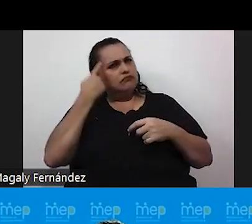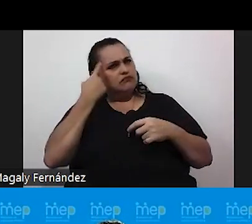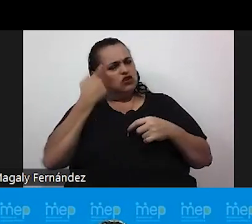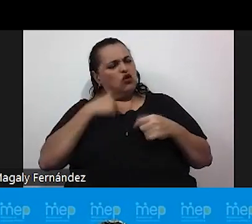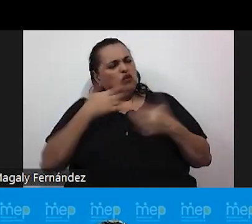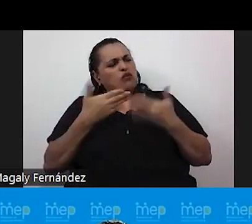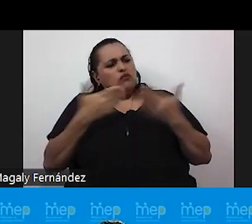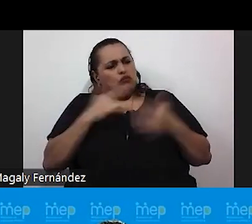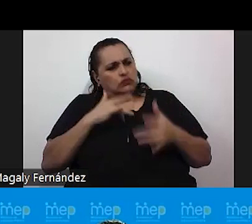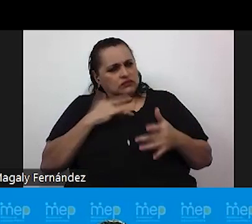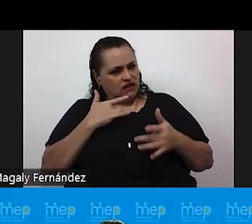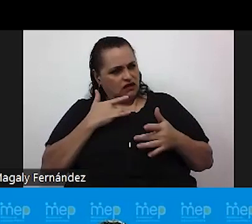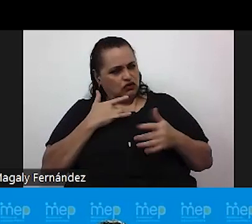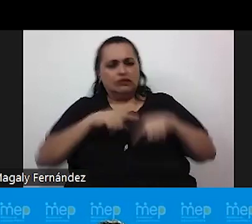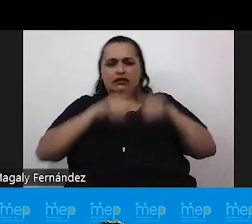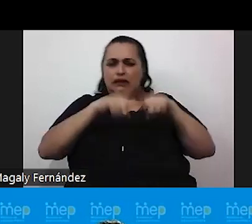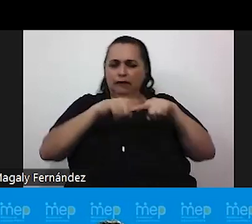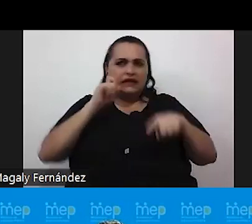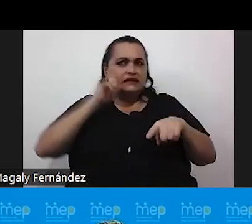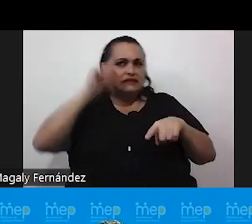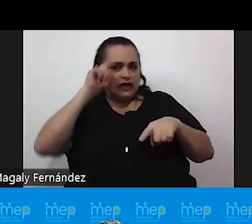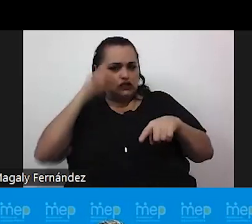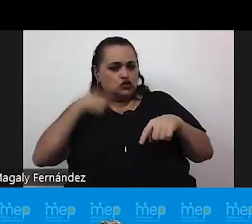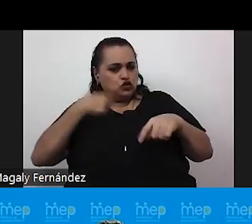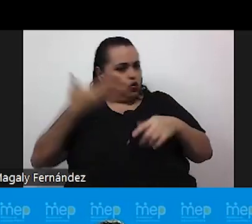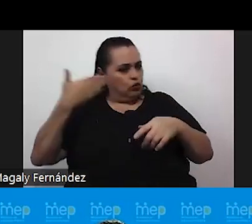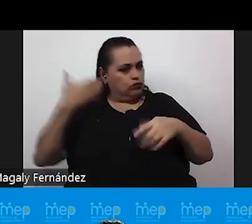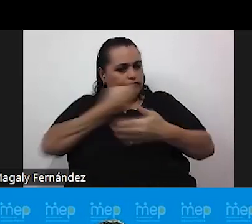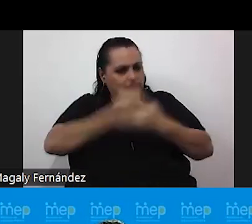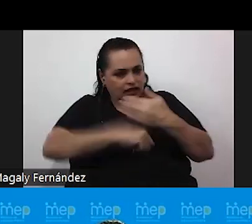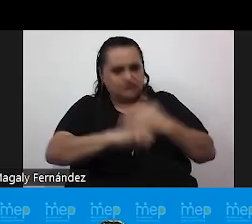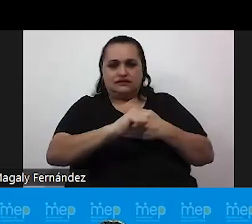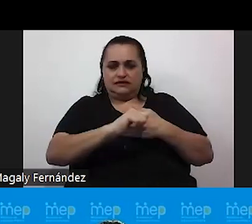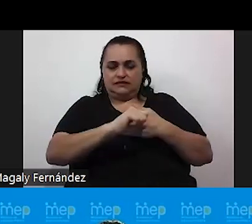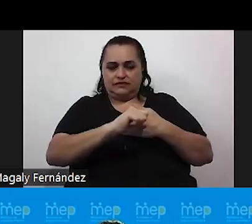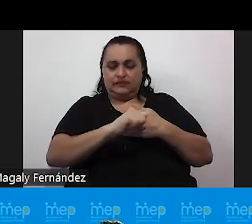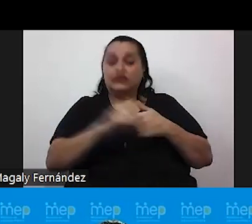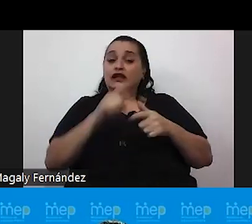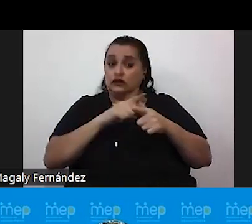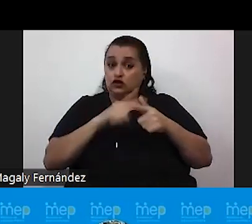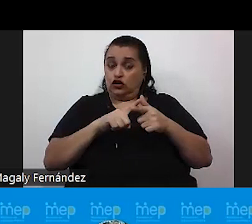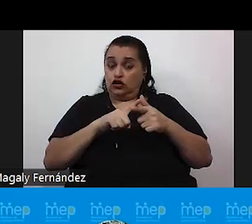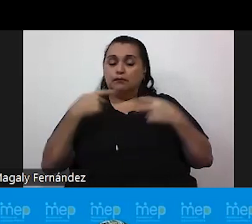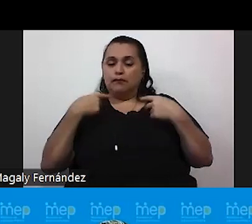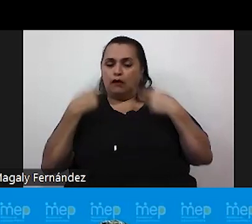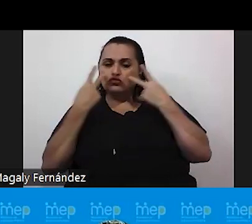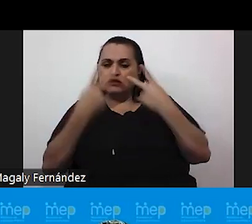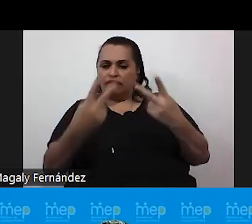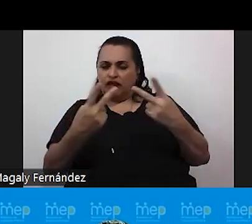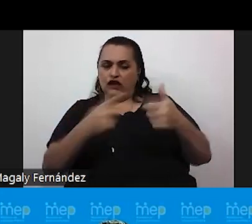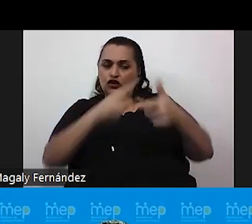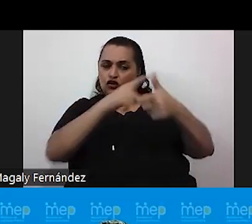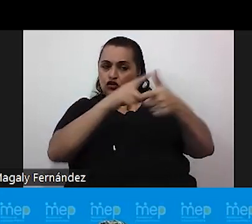siente de acuerdo a su sexo registrar al nacer y a continuación vamos a ver cuáles son los dos tipos de